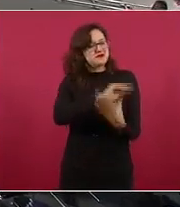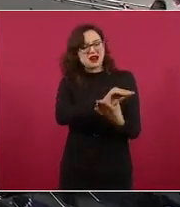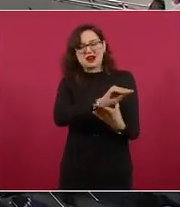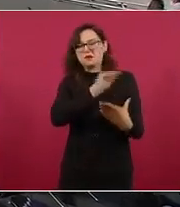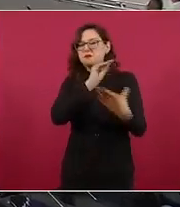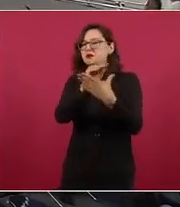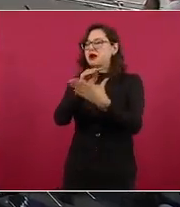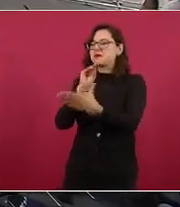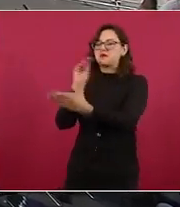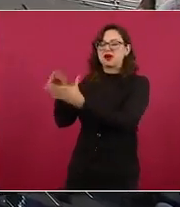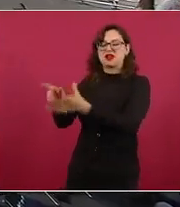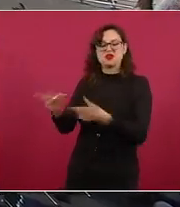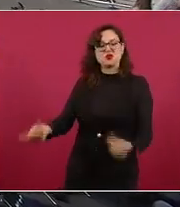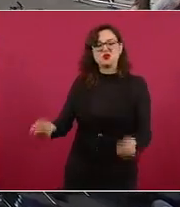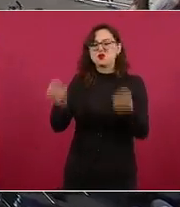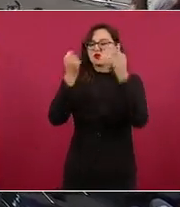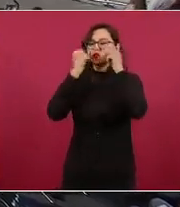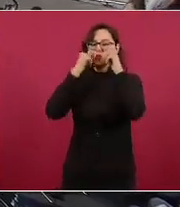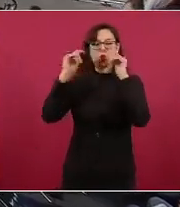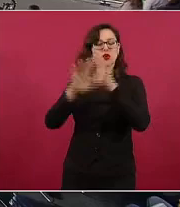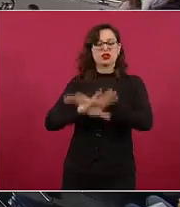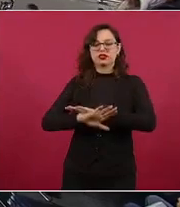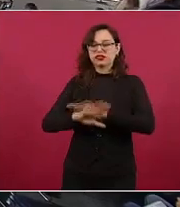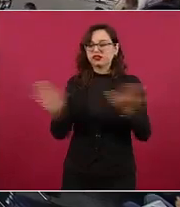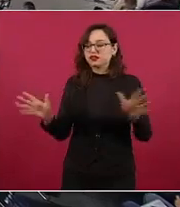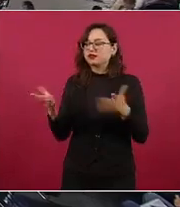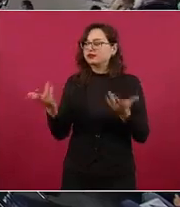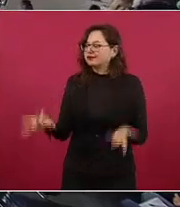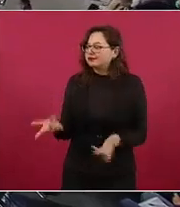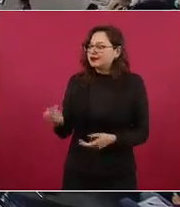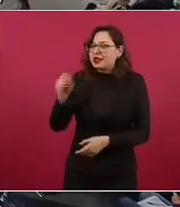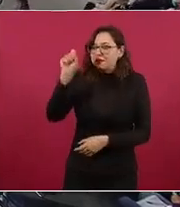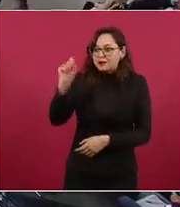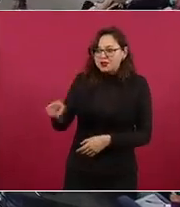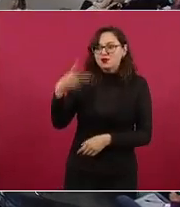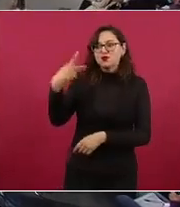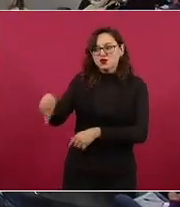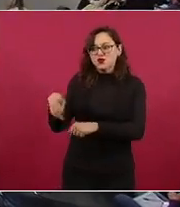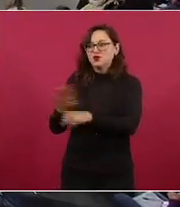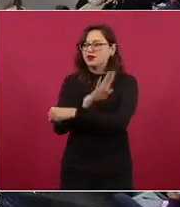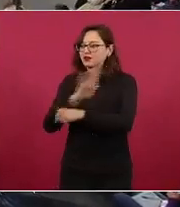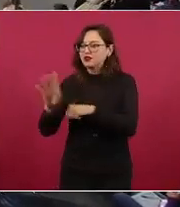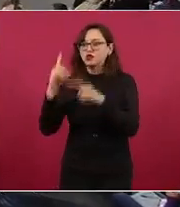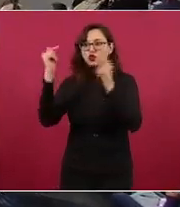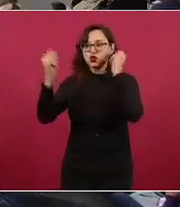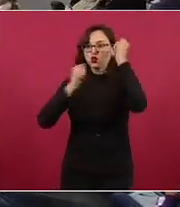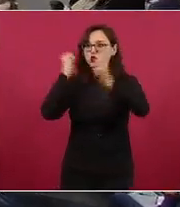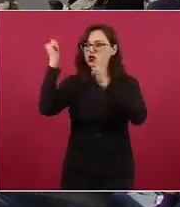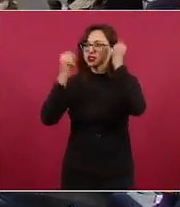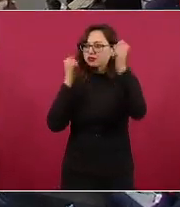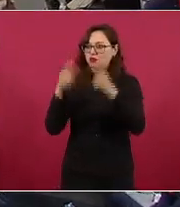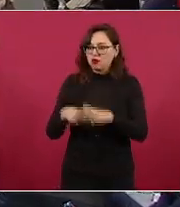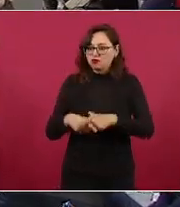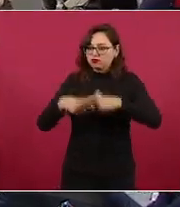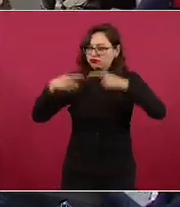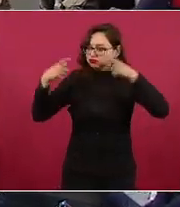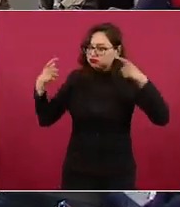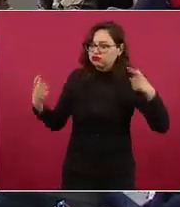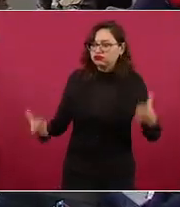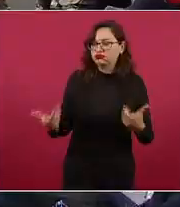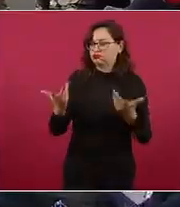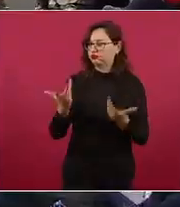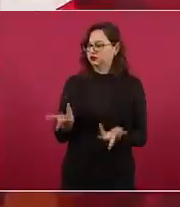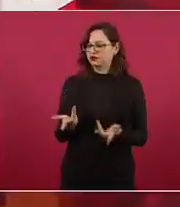significa para el desarrollo turístico el que la gente que llega a